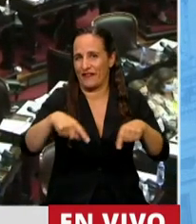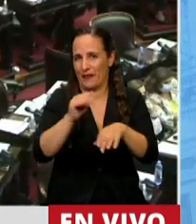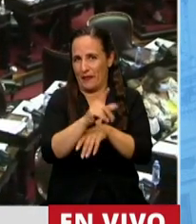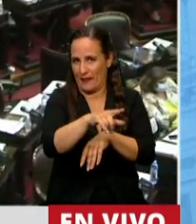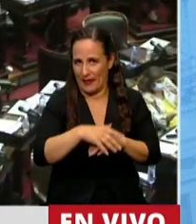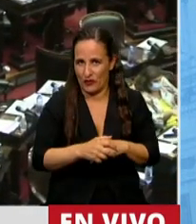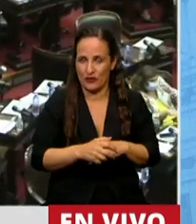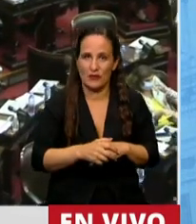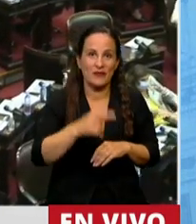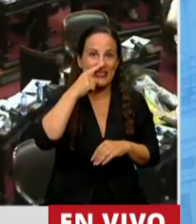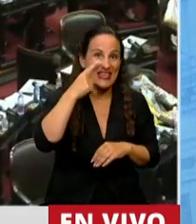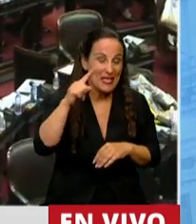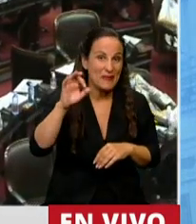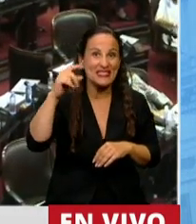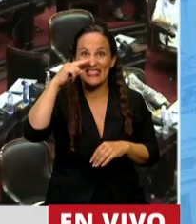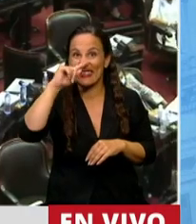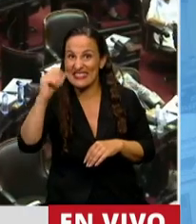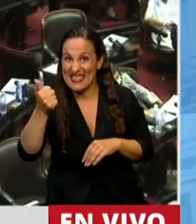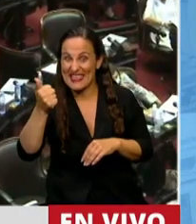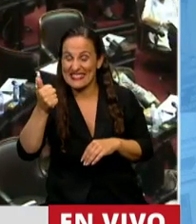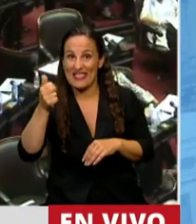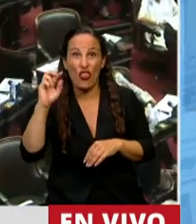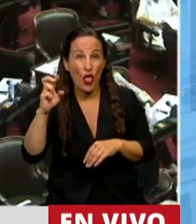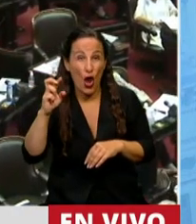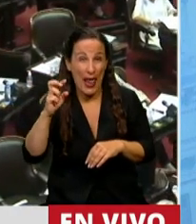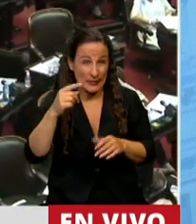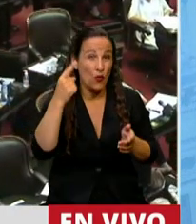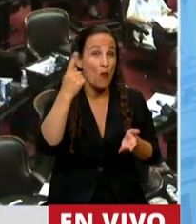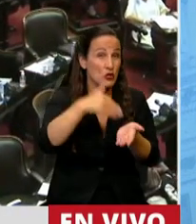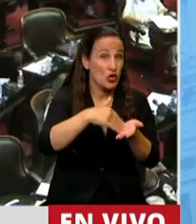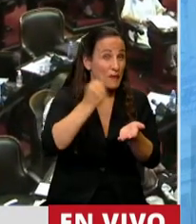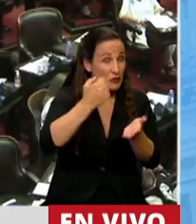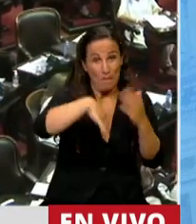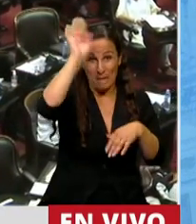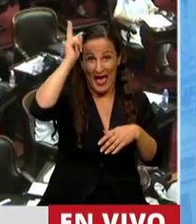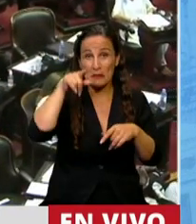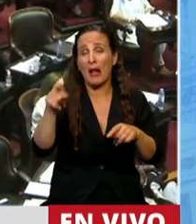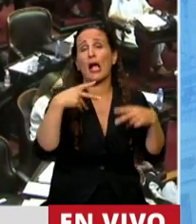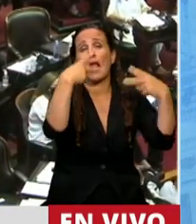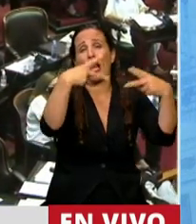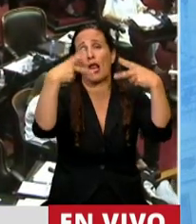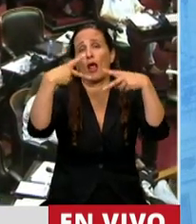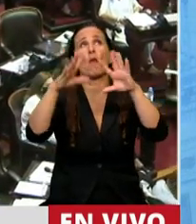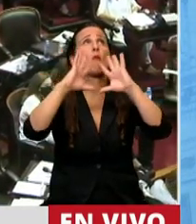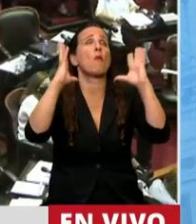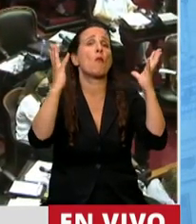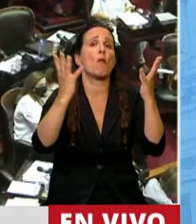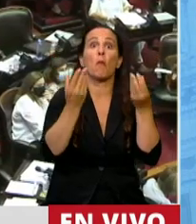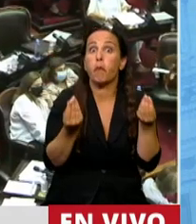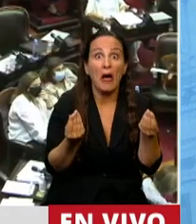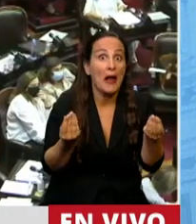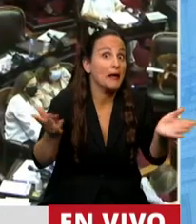7.076 dólares implican más de un millón de pesos en viáticos para que este señor recorrera el mundo. Vaya a saber para qué.